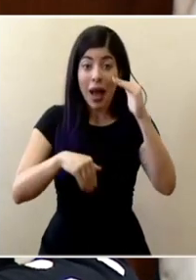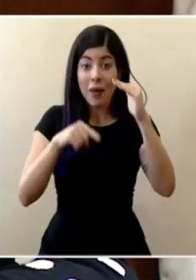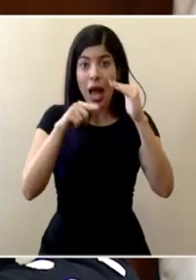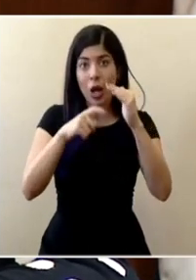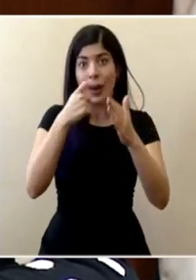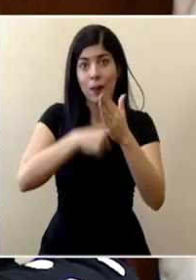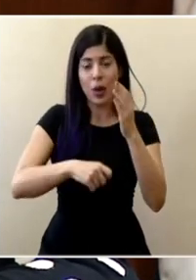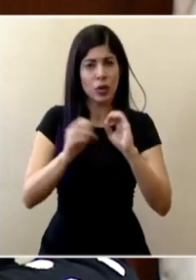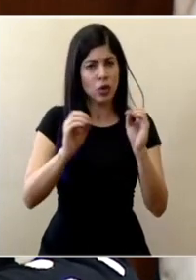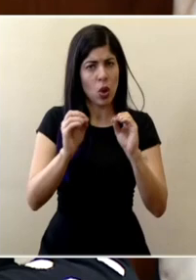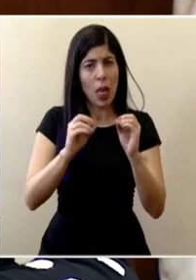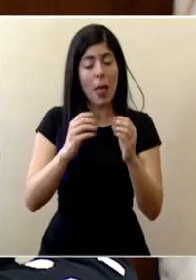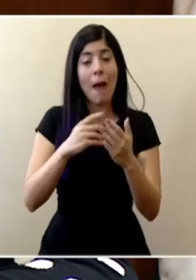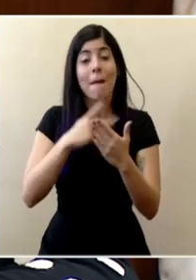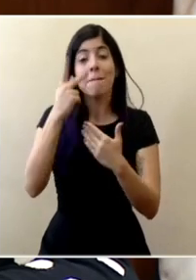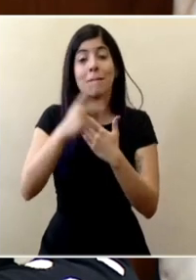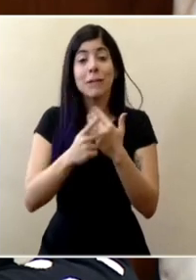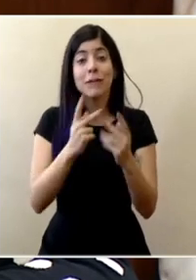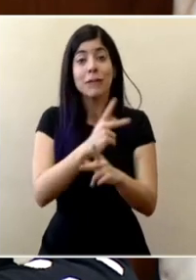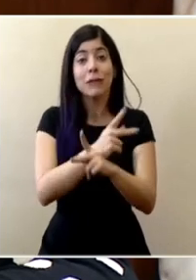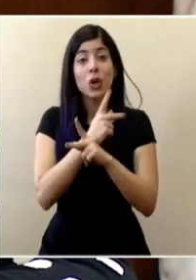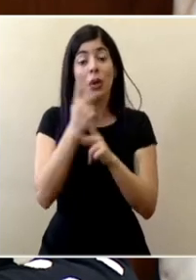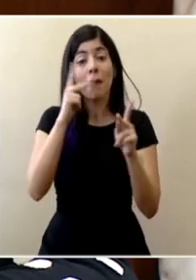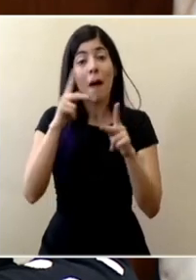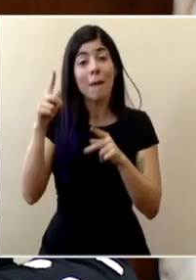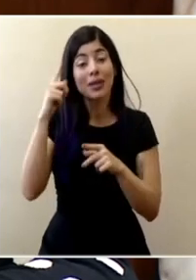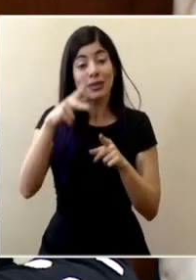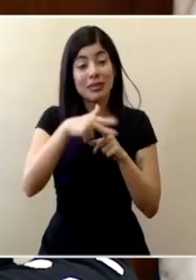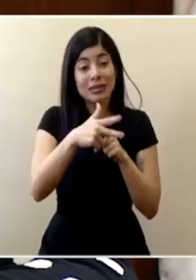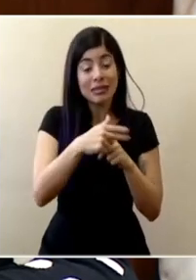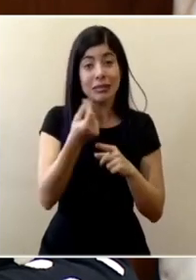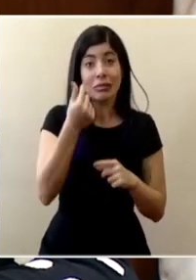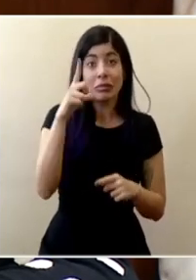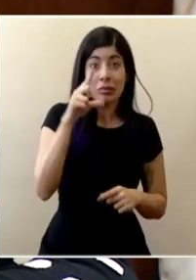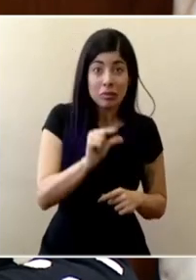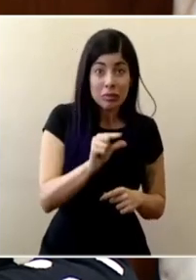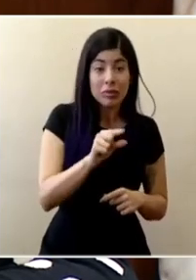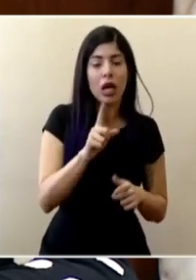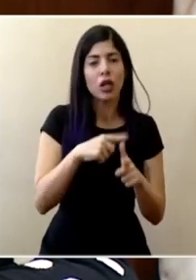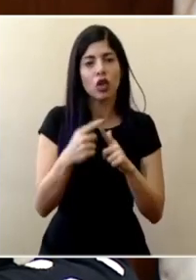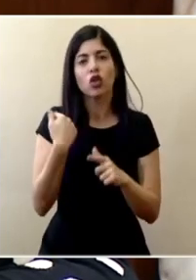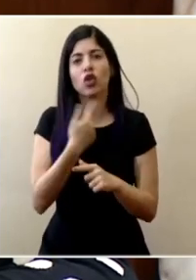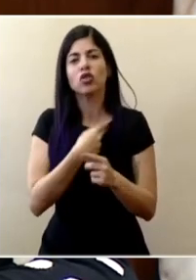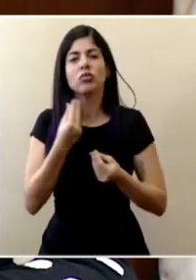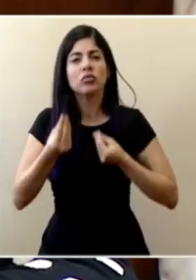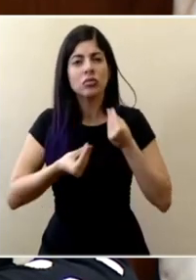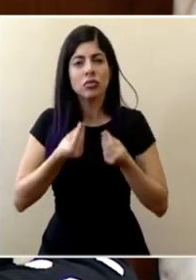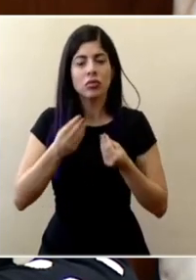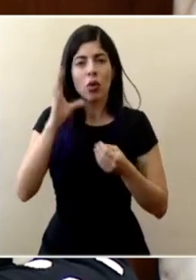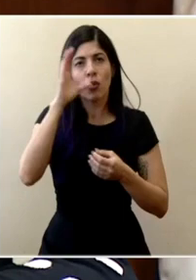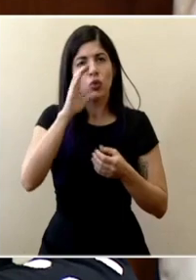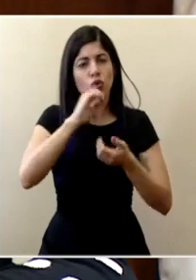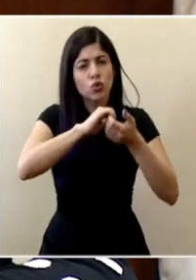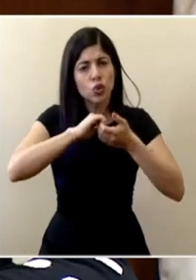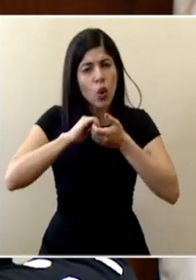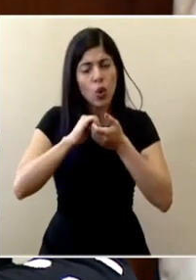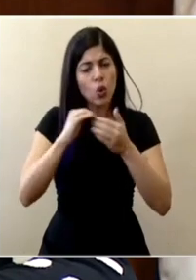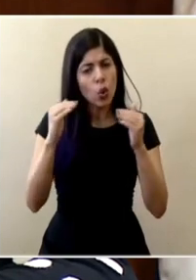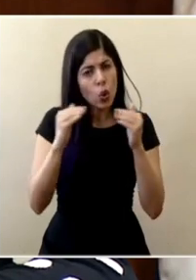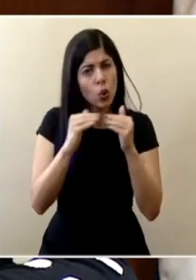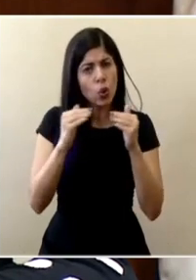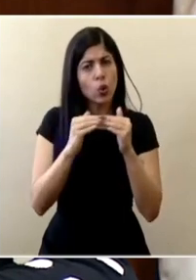proteger es para cuidar a las personas que perdieron el empleo o bajaron sus ingresos convocaremos lo que de manera solidaria ajuste